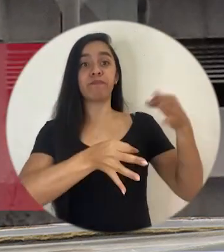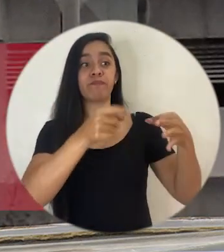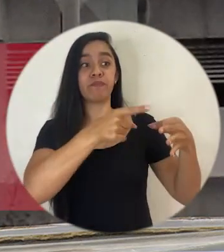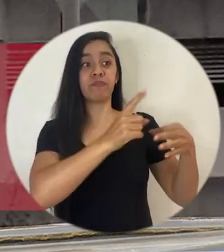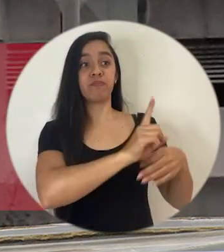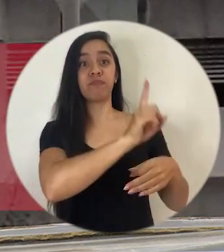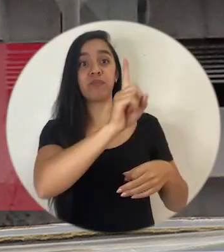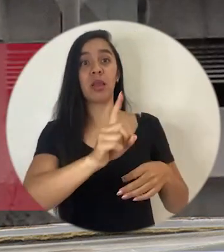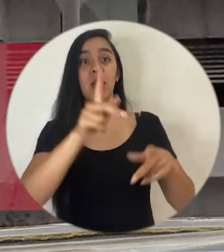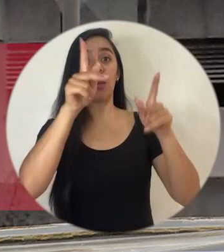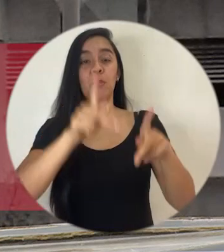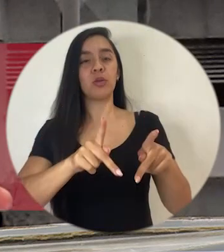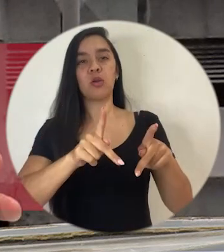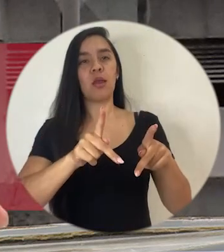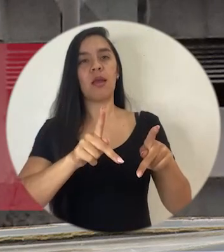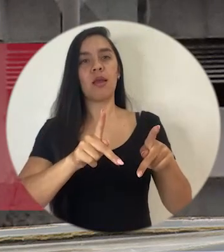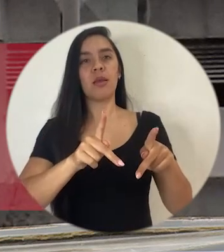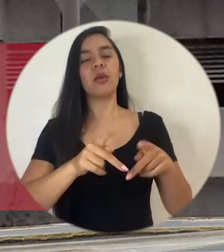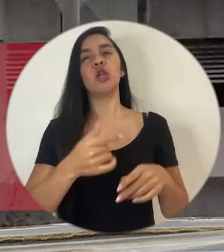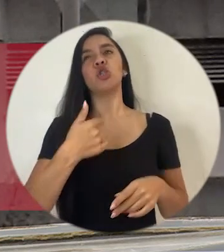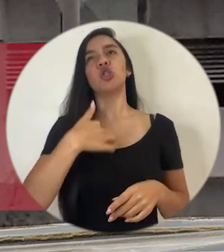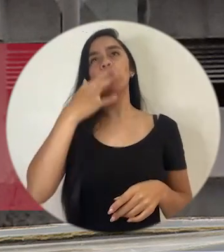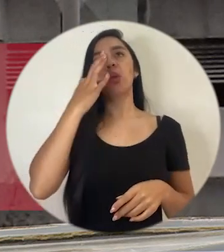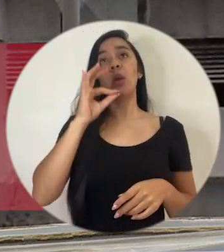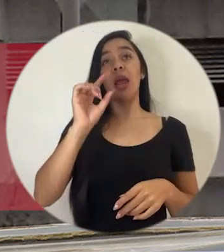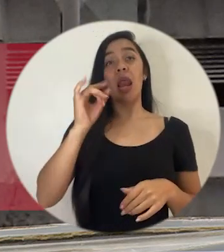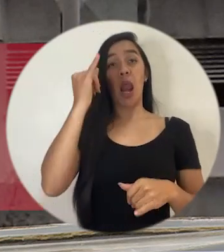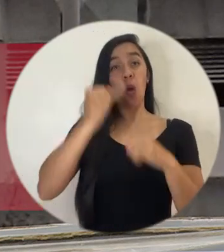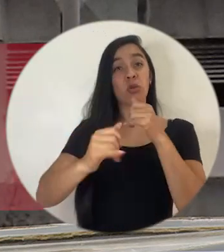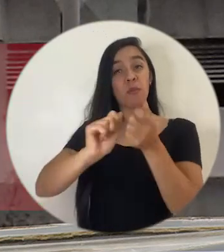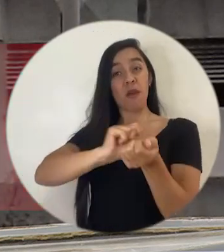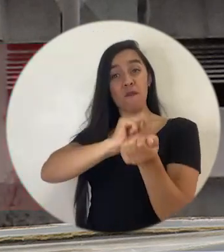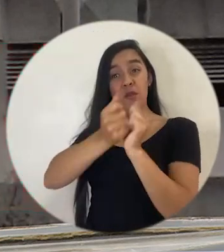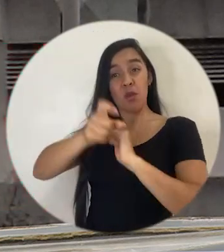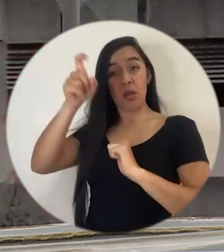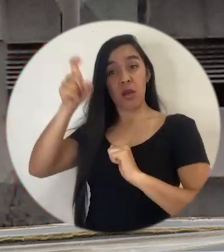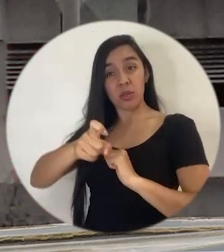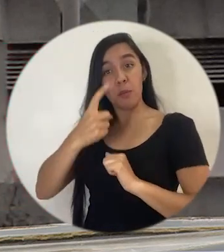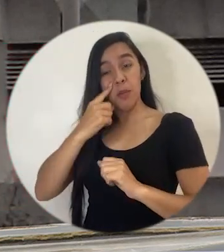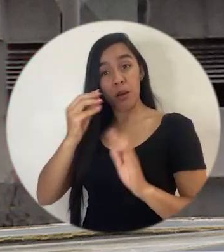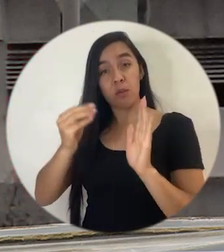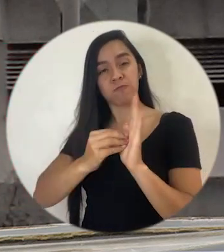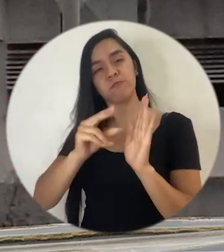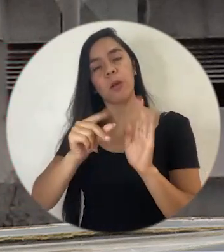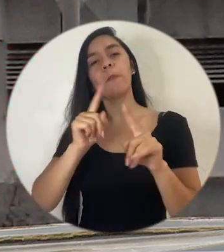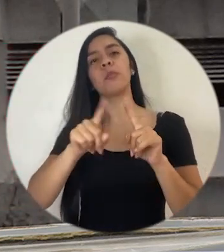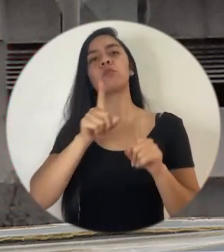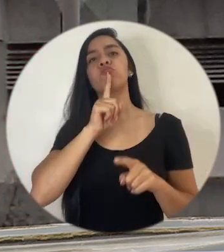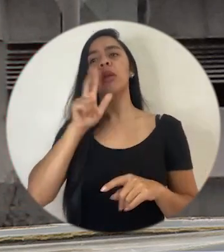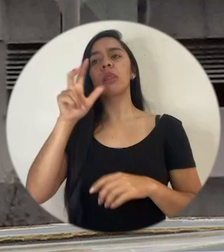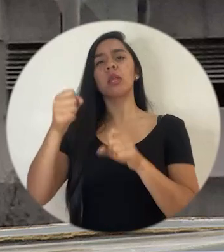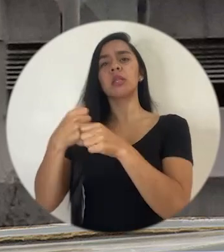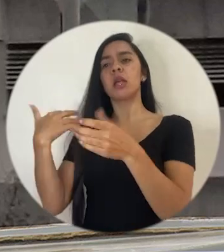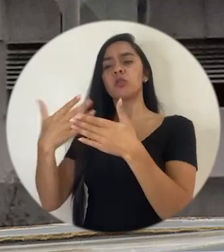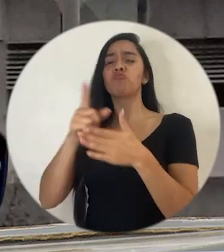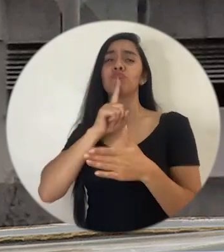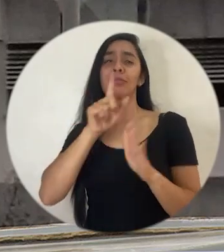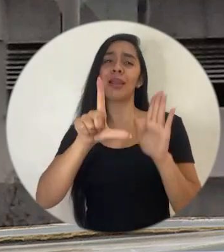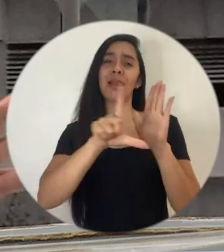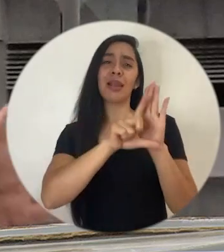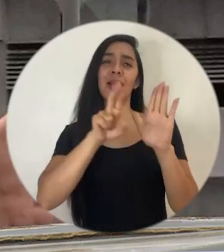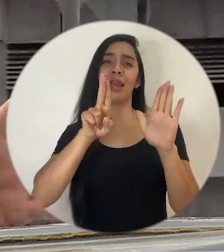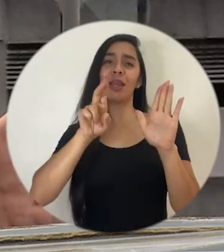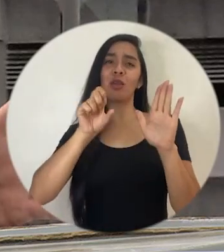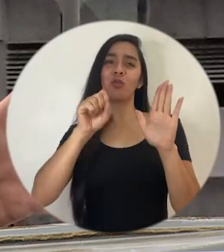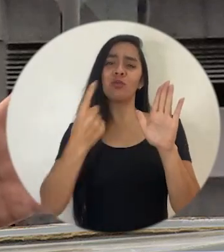no es la panacea no es la última reforma necesaria pero sí ha sido en estos tres años que además